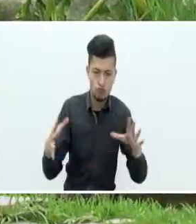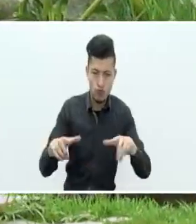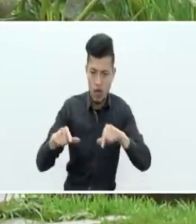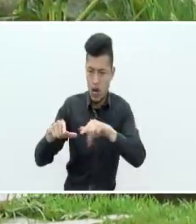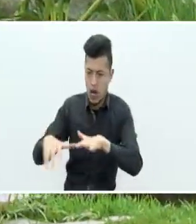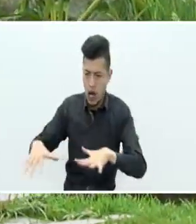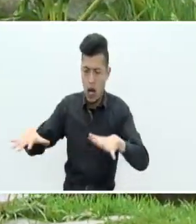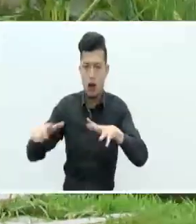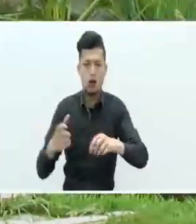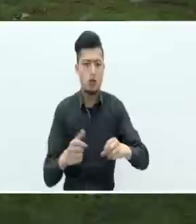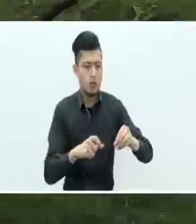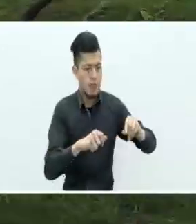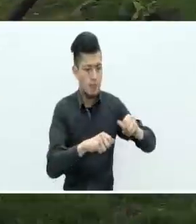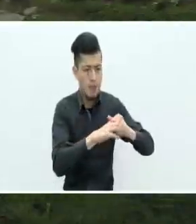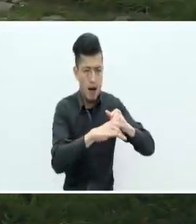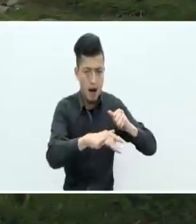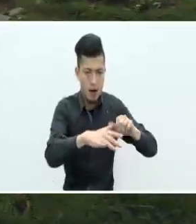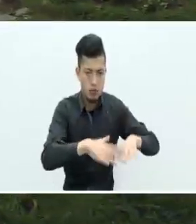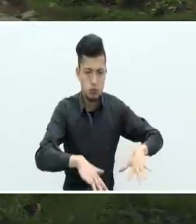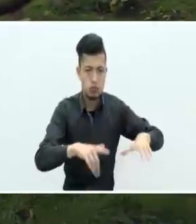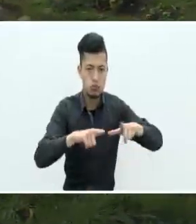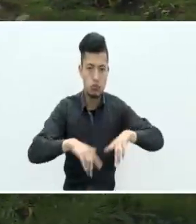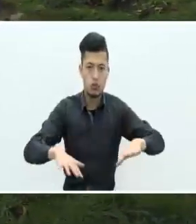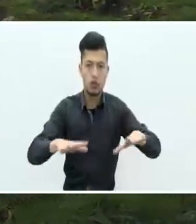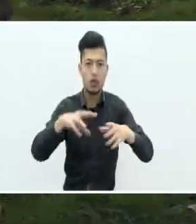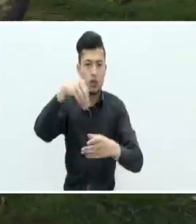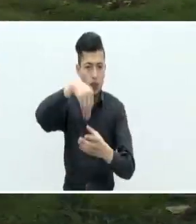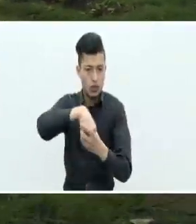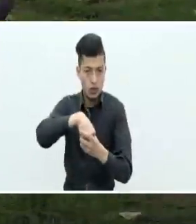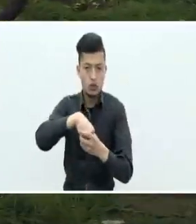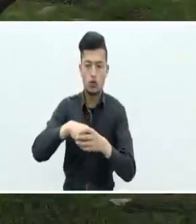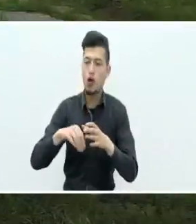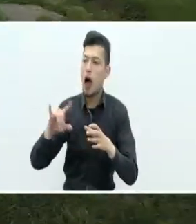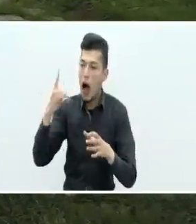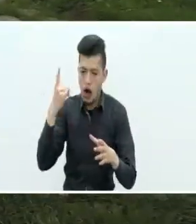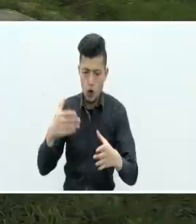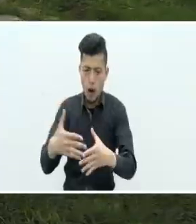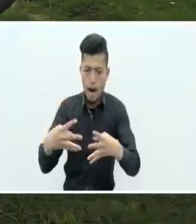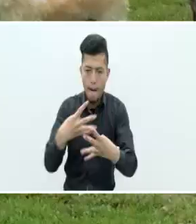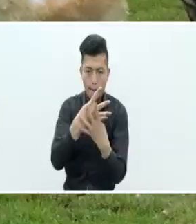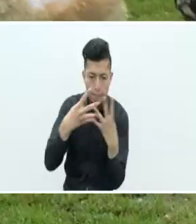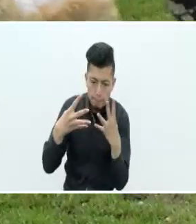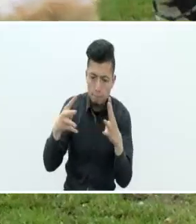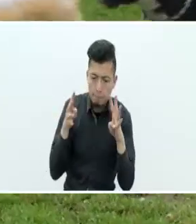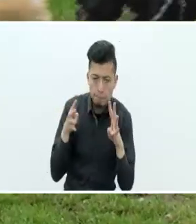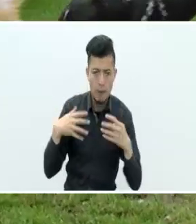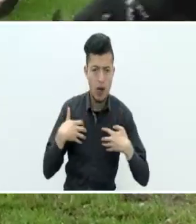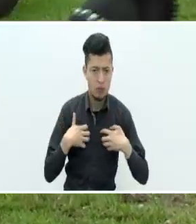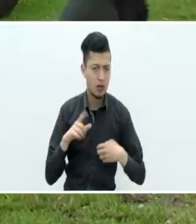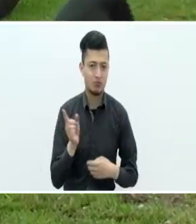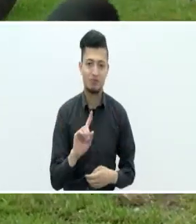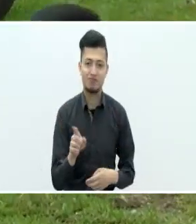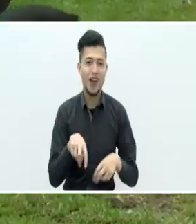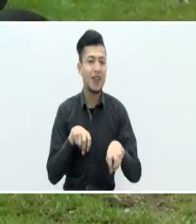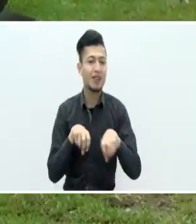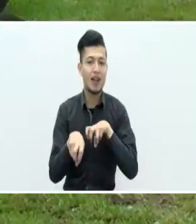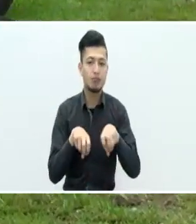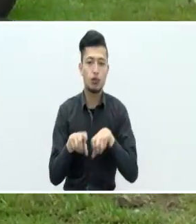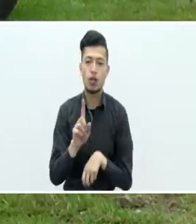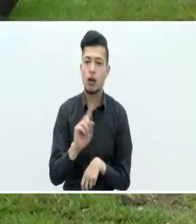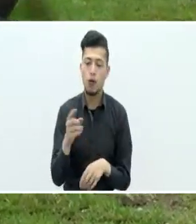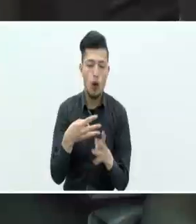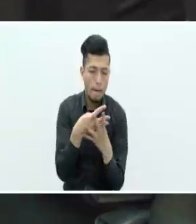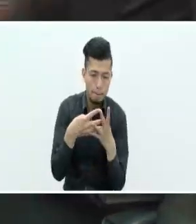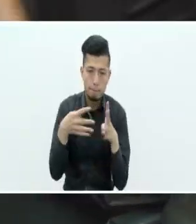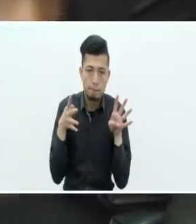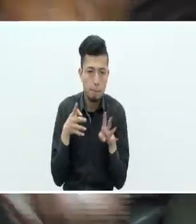piscina, no se usan guacales, ni perreras, ni ninguna medida de confinamiento. En el transporte es igualmente, no usamos guacales, ni